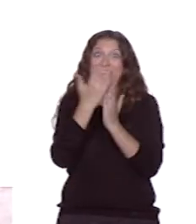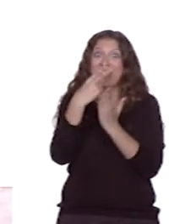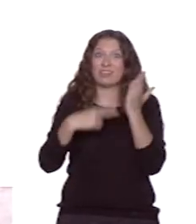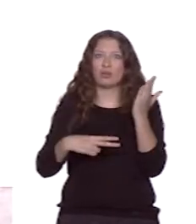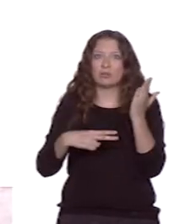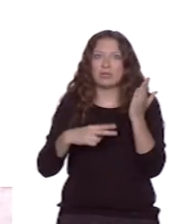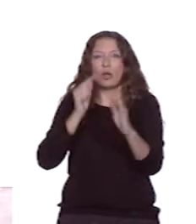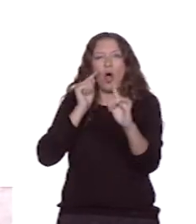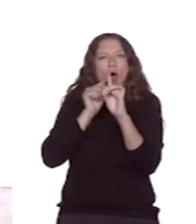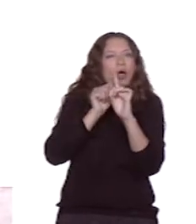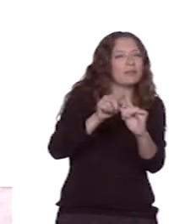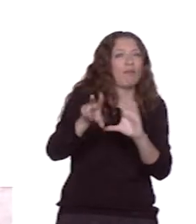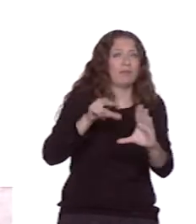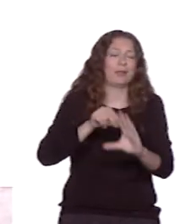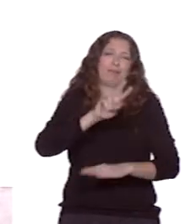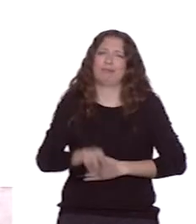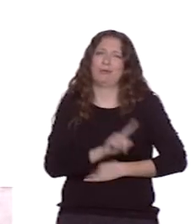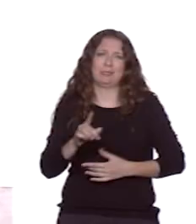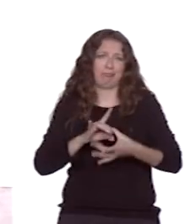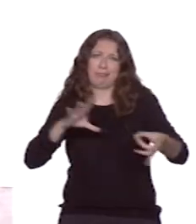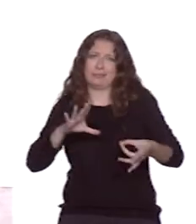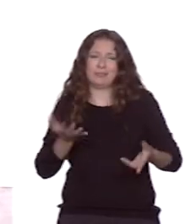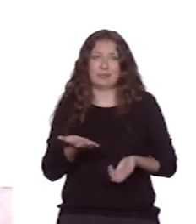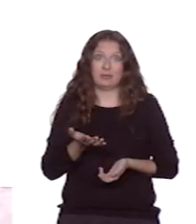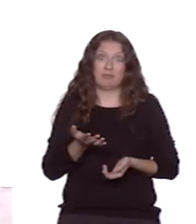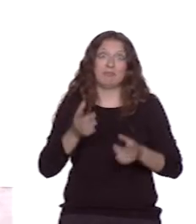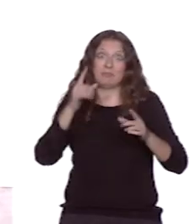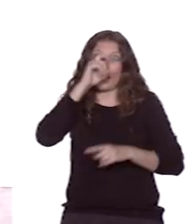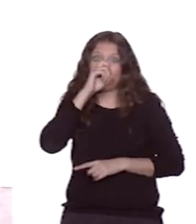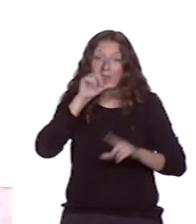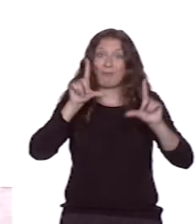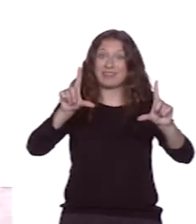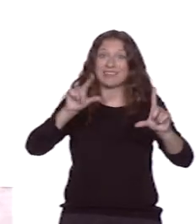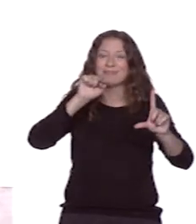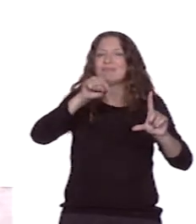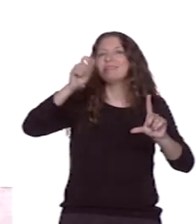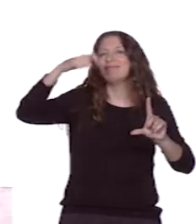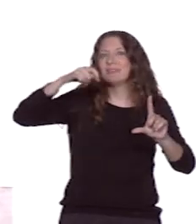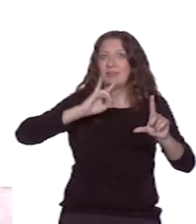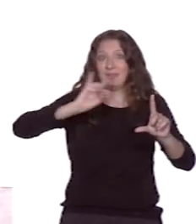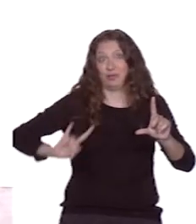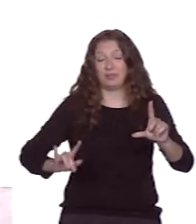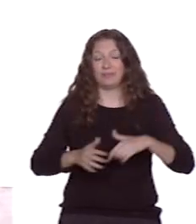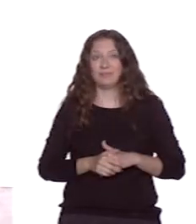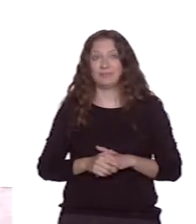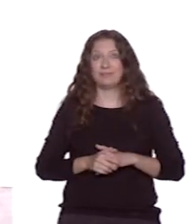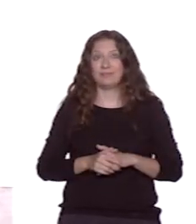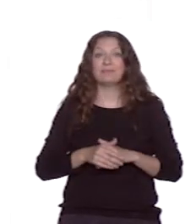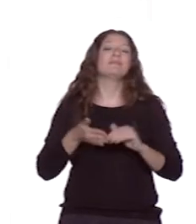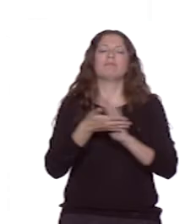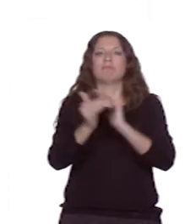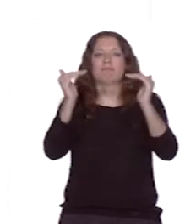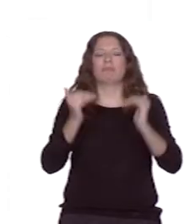con ese propósito. Basta recordar que la pantalla es de tinta electrónica. Por eso, seguimos con la pregunta Q6.